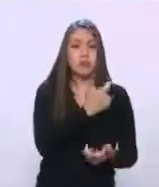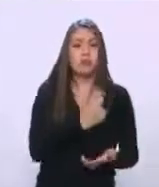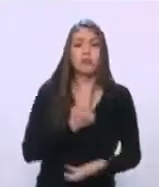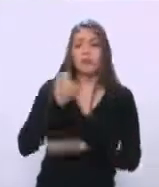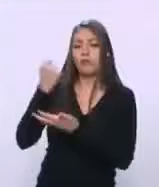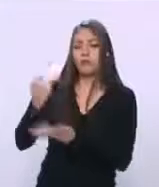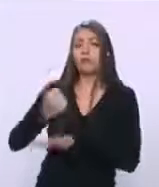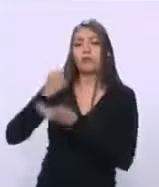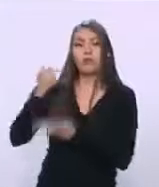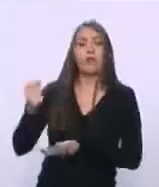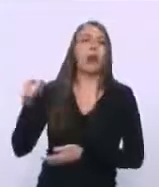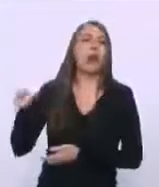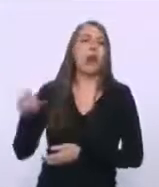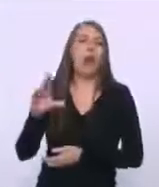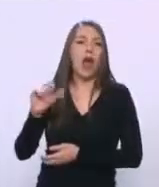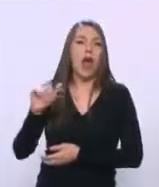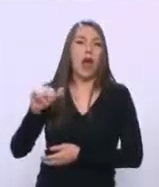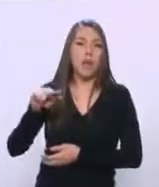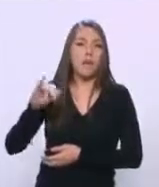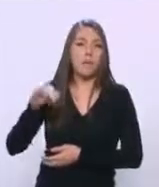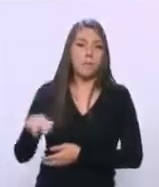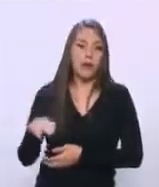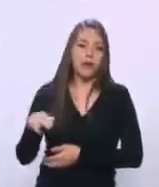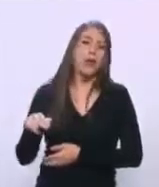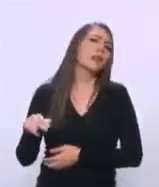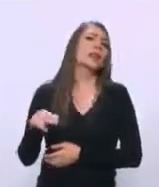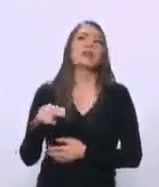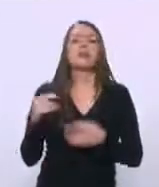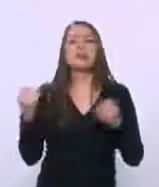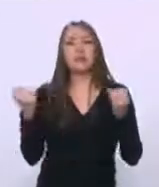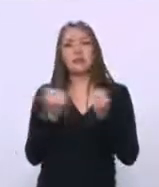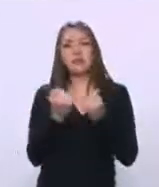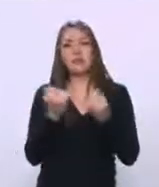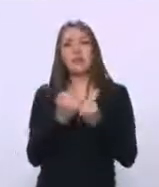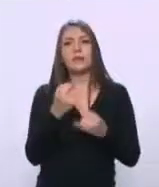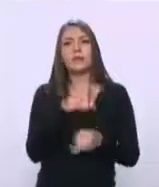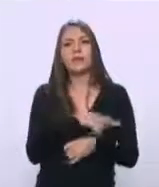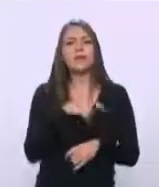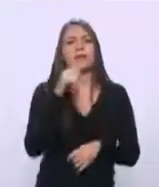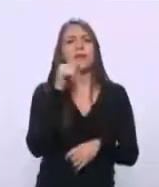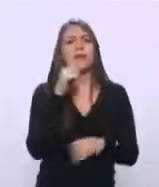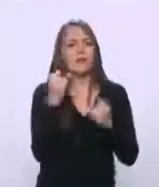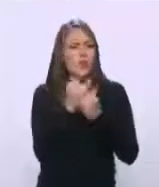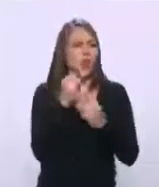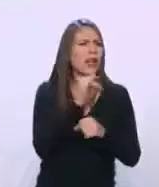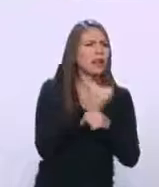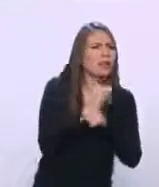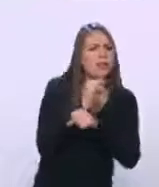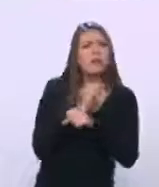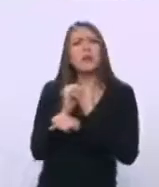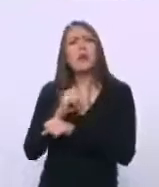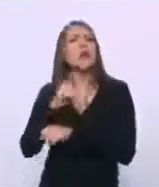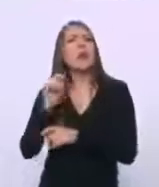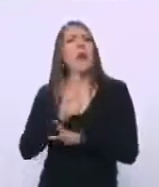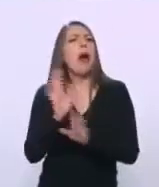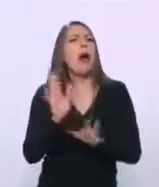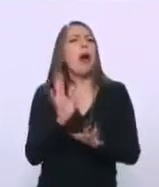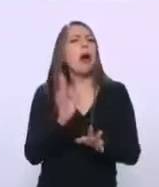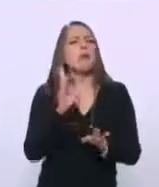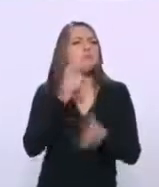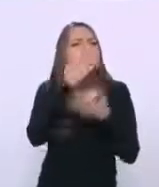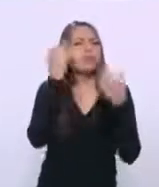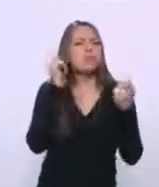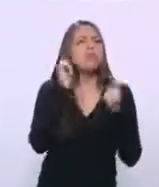administrador de la presidencia y también su hermana que ahí estaba involucrado. Luego ellos estuvieron ahí como que en una investigación se detuvo, se paró, ya no se supo qué pasó.